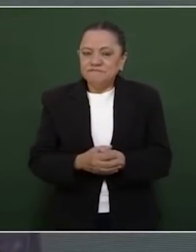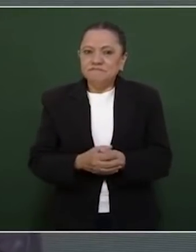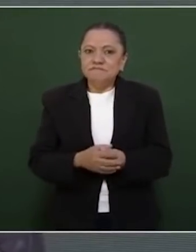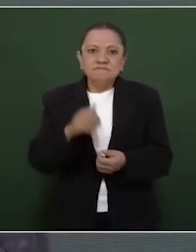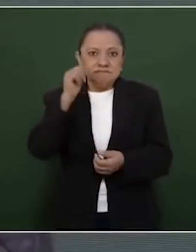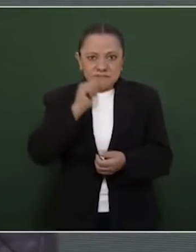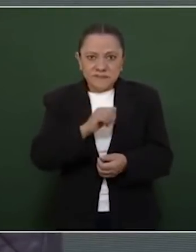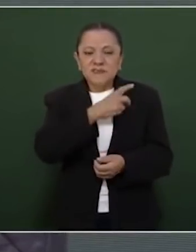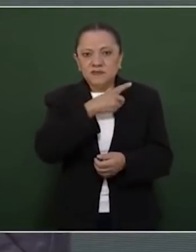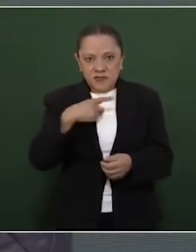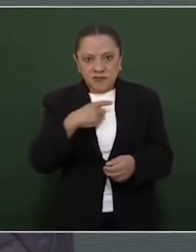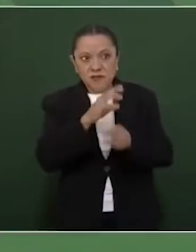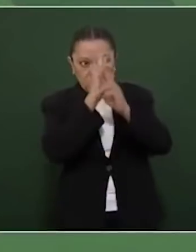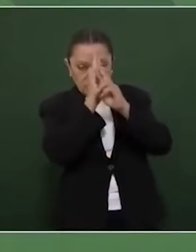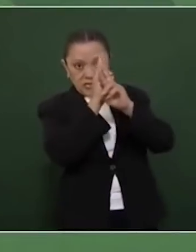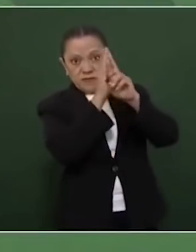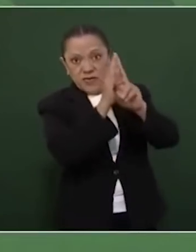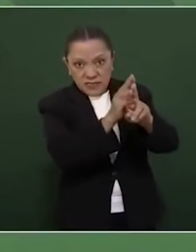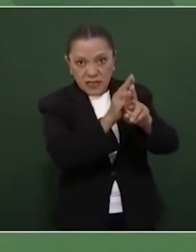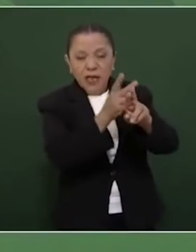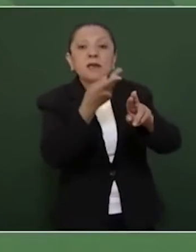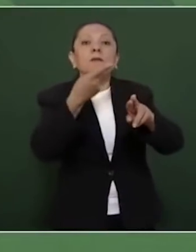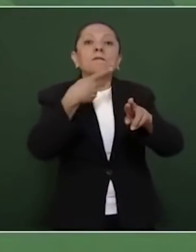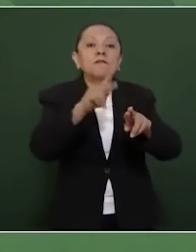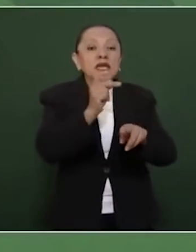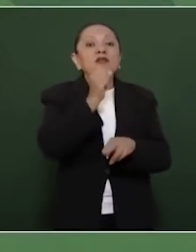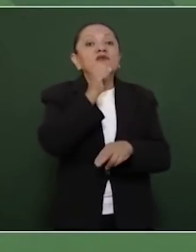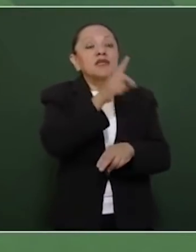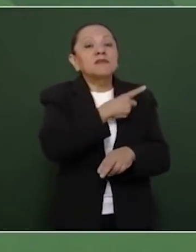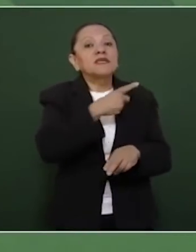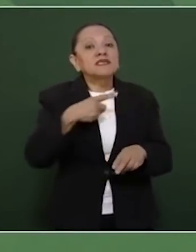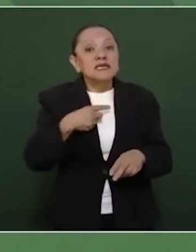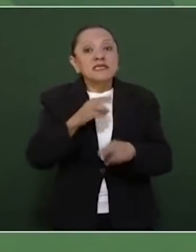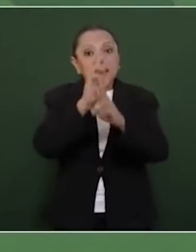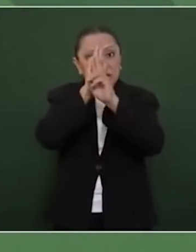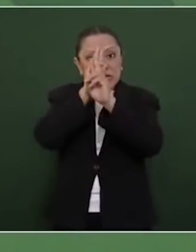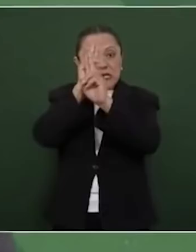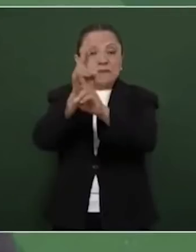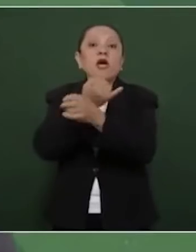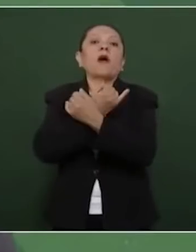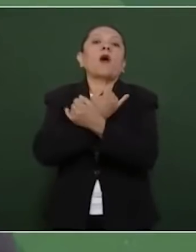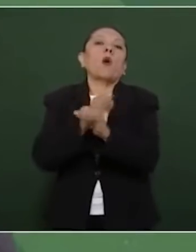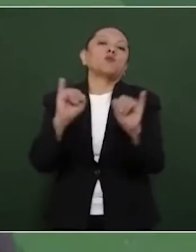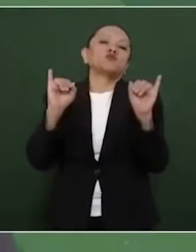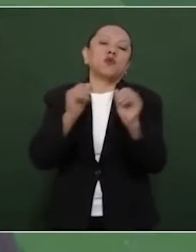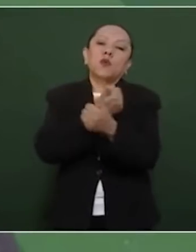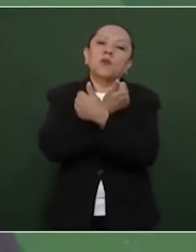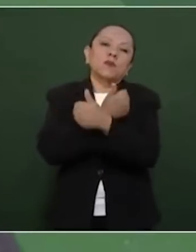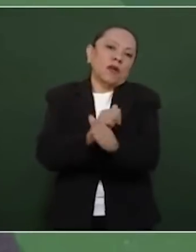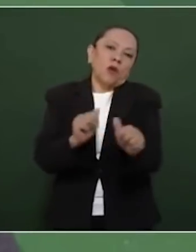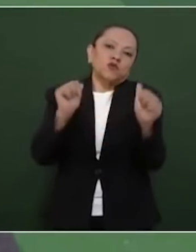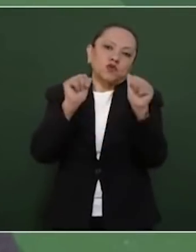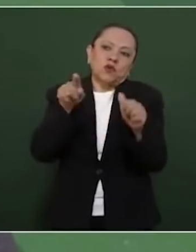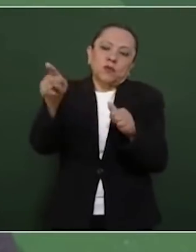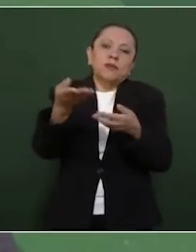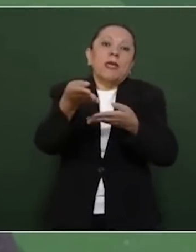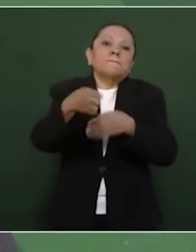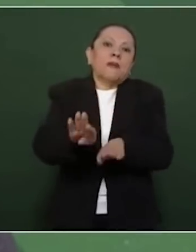las formas, se respete la autonomía del Banco de México